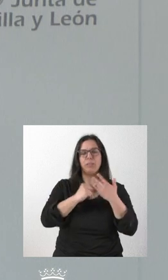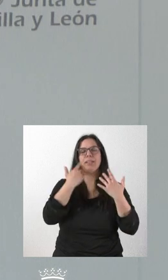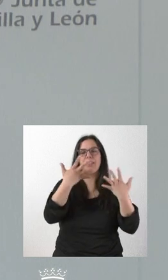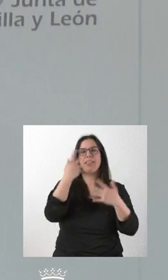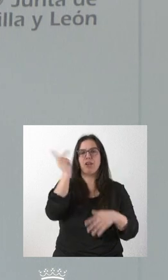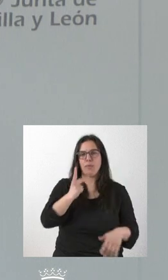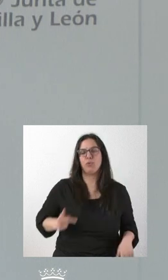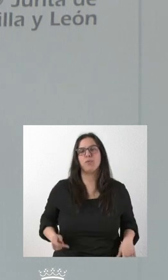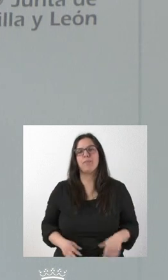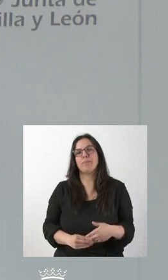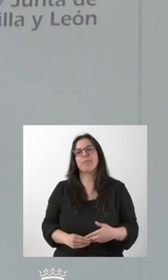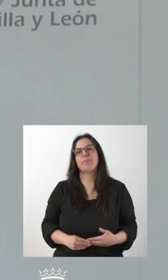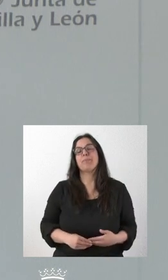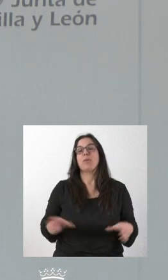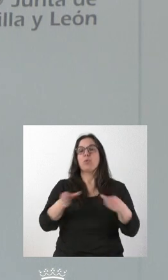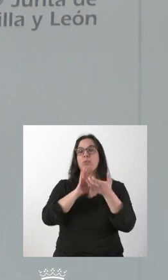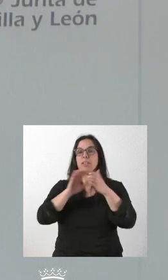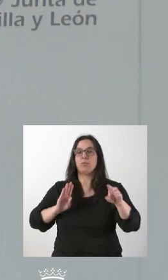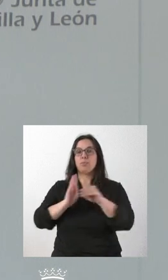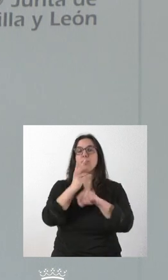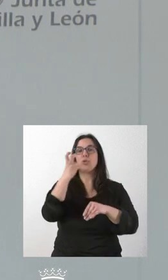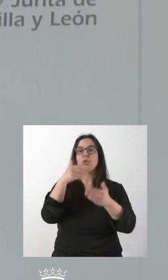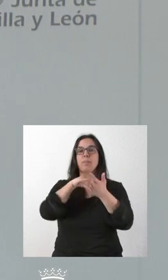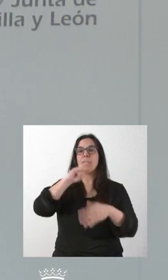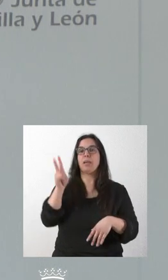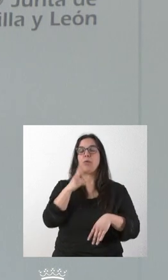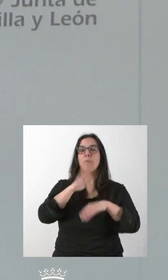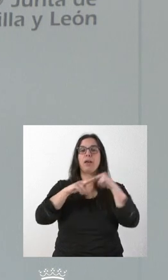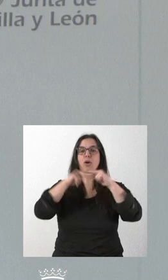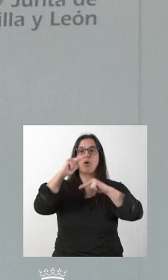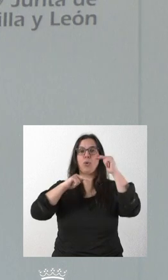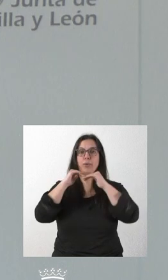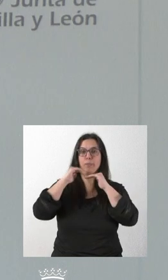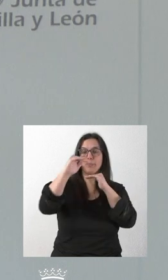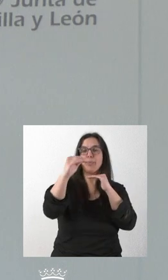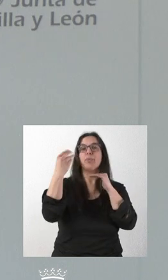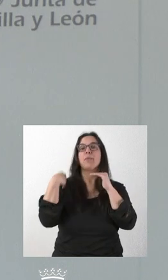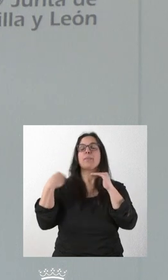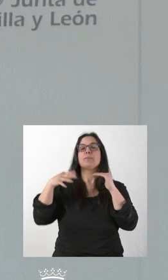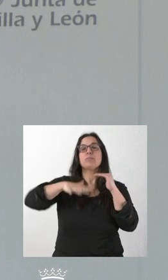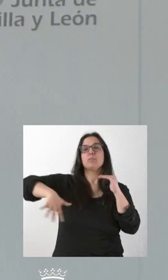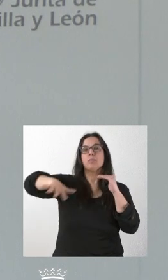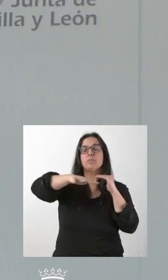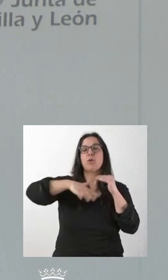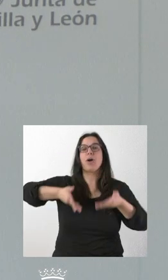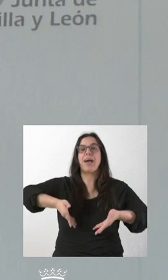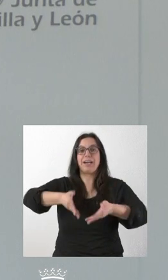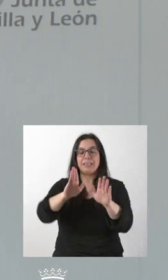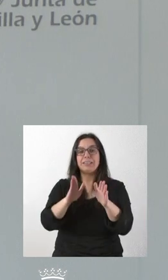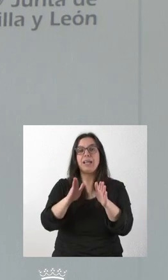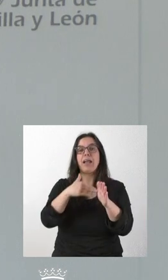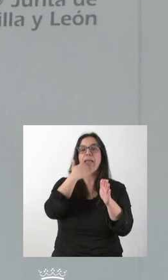La Junta va a invertir 200.000 euros en las obras de estabilización de los taludes existentes en la carretera